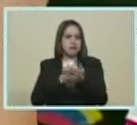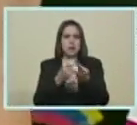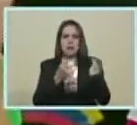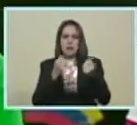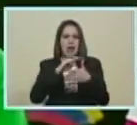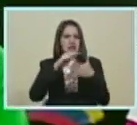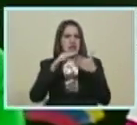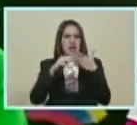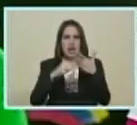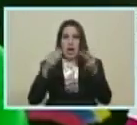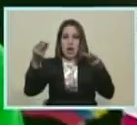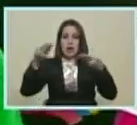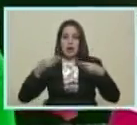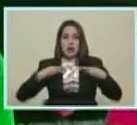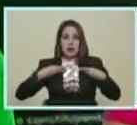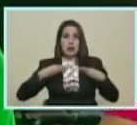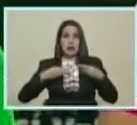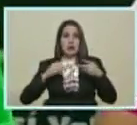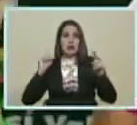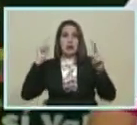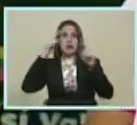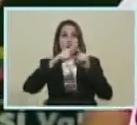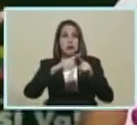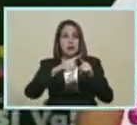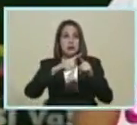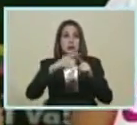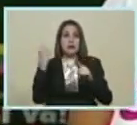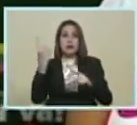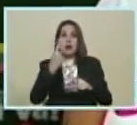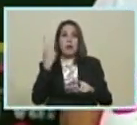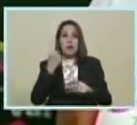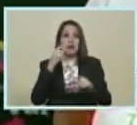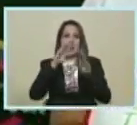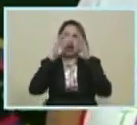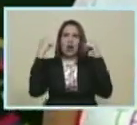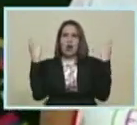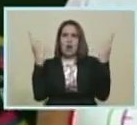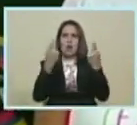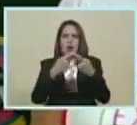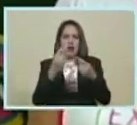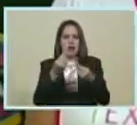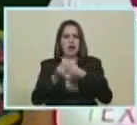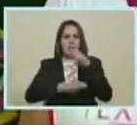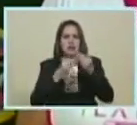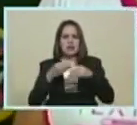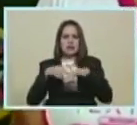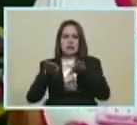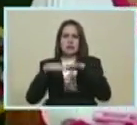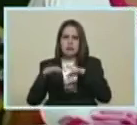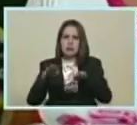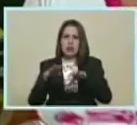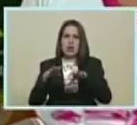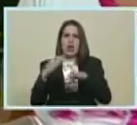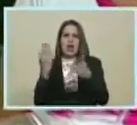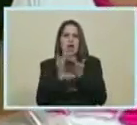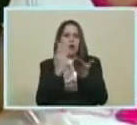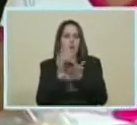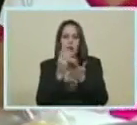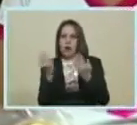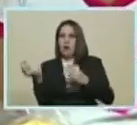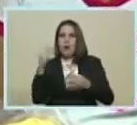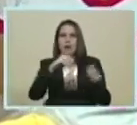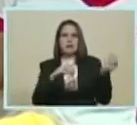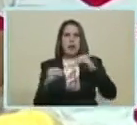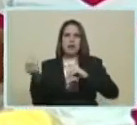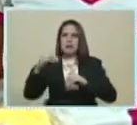¿Verdad? Seguir cumpliendo Esta meta Que solo este espacio No quede nada más Para la confección De los uniformes escolares Sino que también Podamos